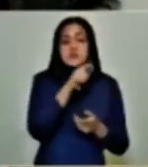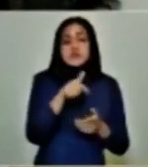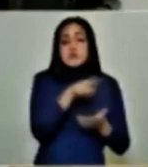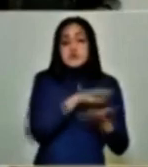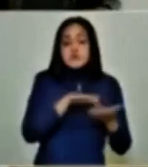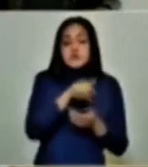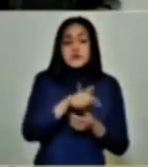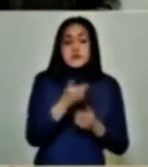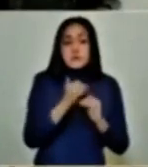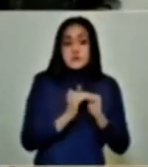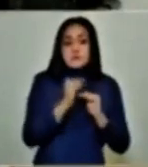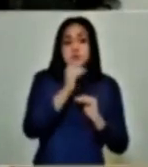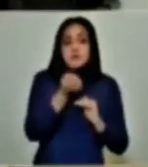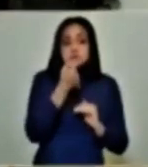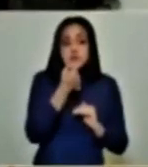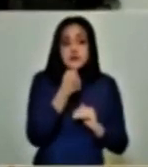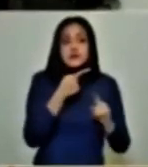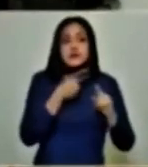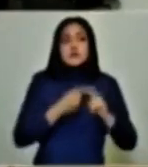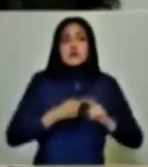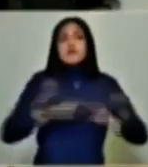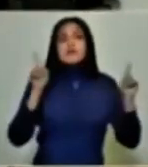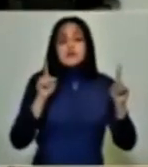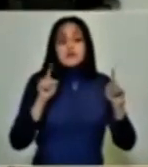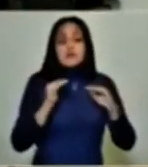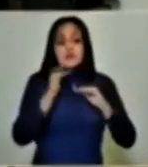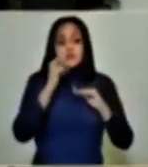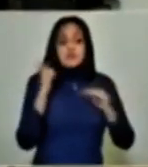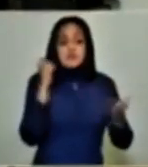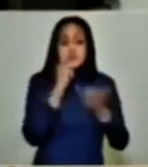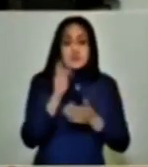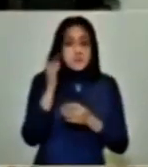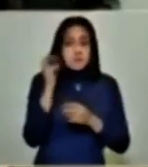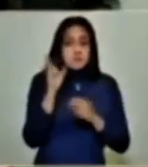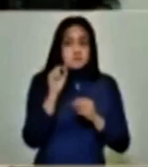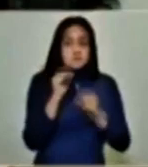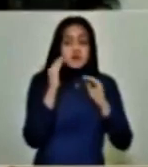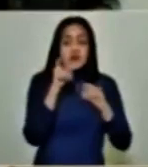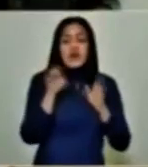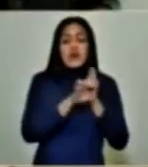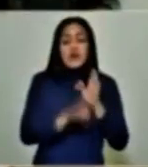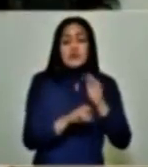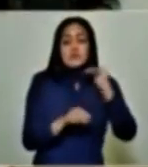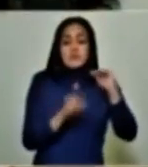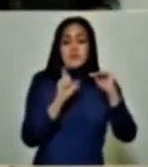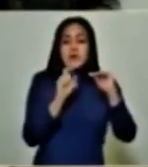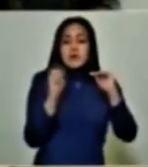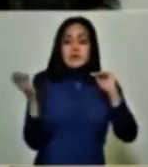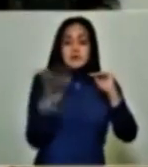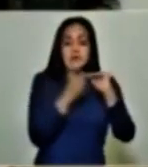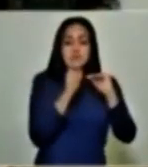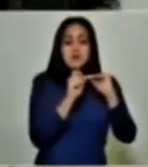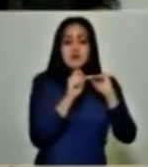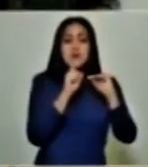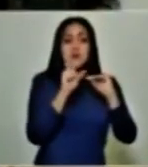los precios suben, el diferencial no es cubierto por la Federación, es cubierto por el Estado. Y usted nos ha